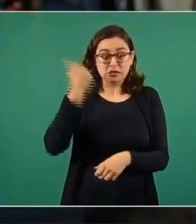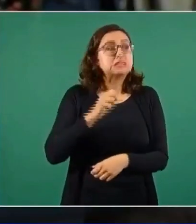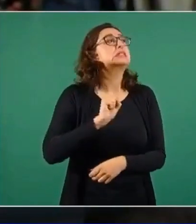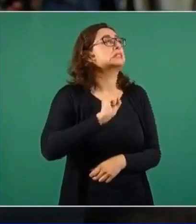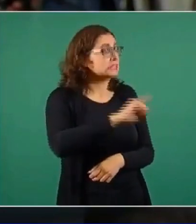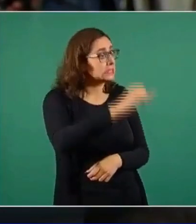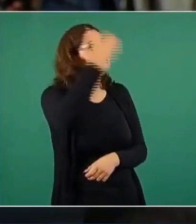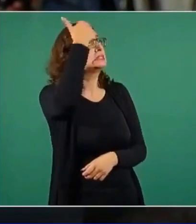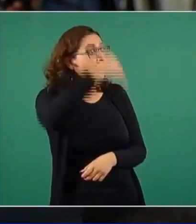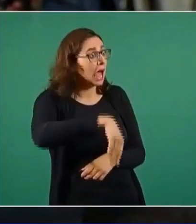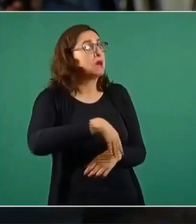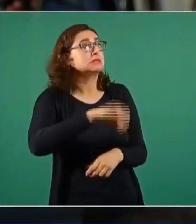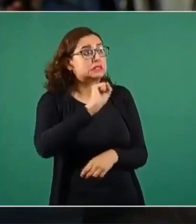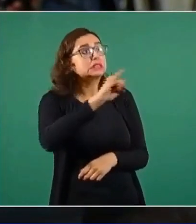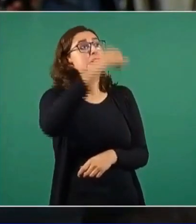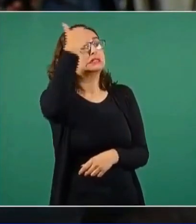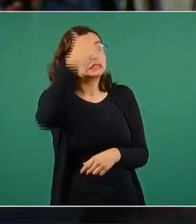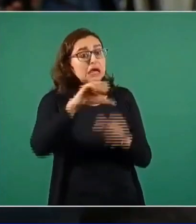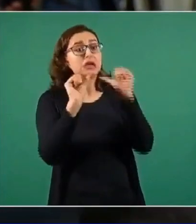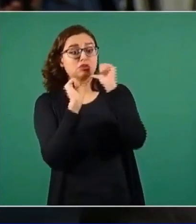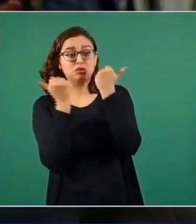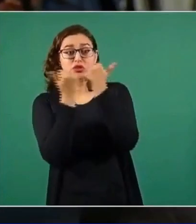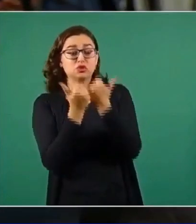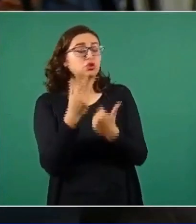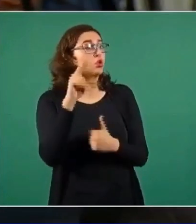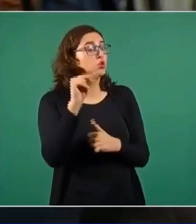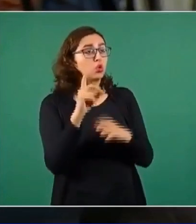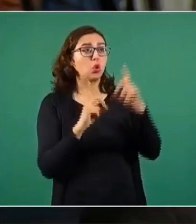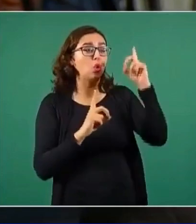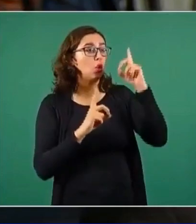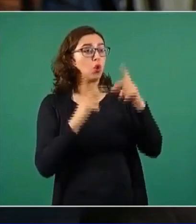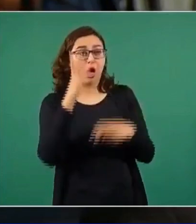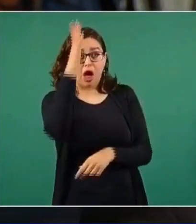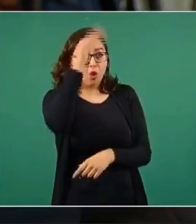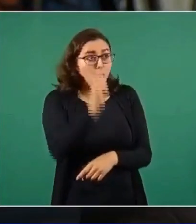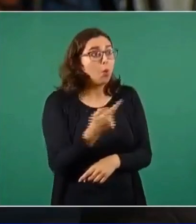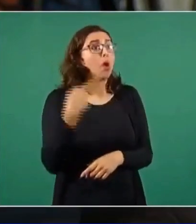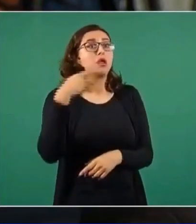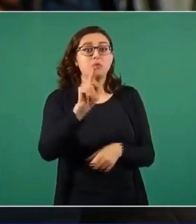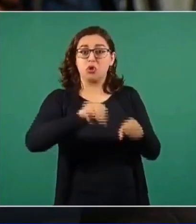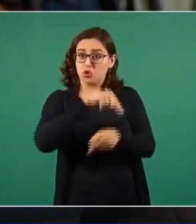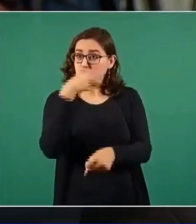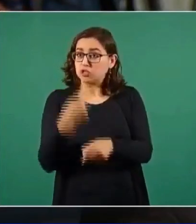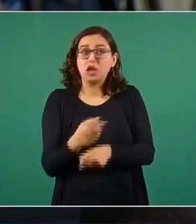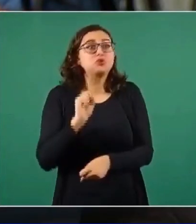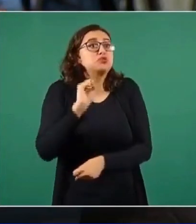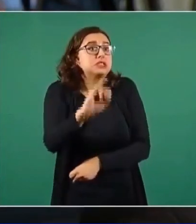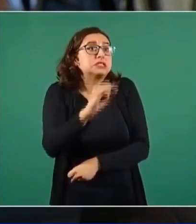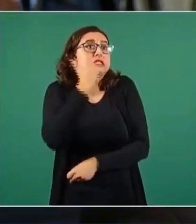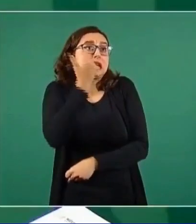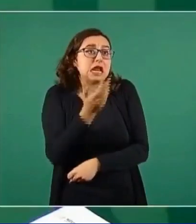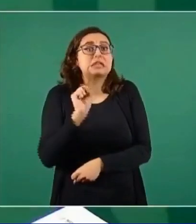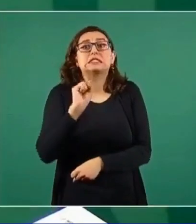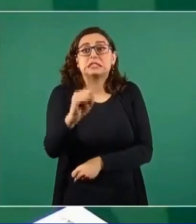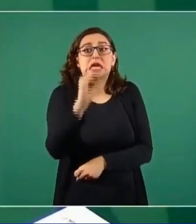que... Ah, bueno. La barra sonorense, pero los notarios no lo cuestionan. Al contrario, solapan a la gobernadora.